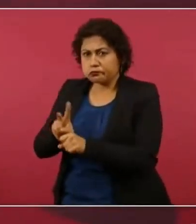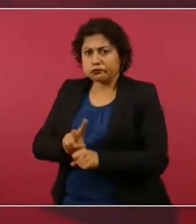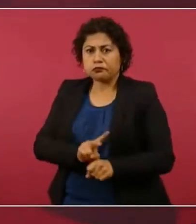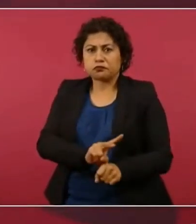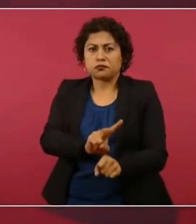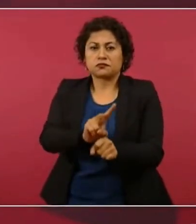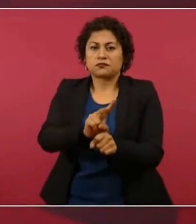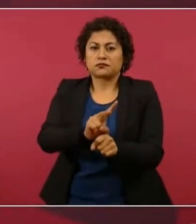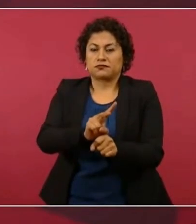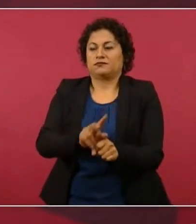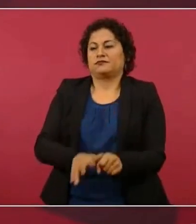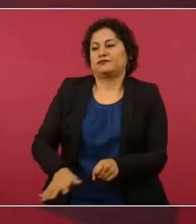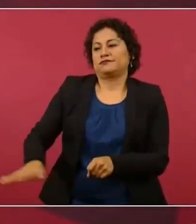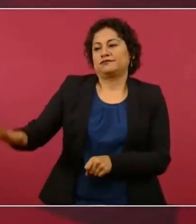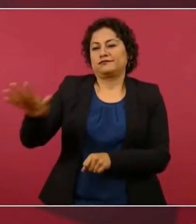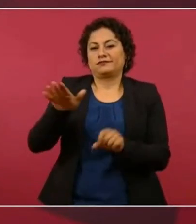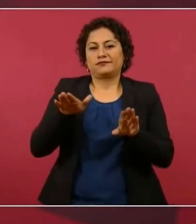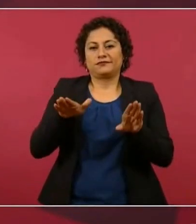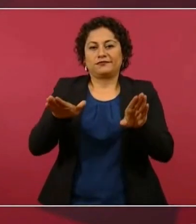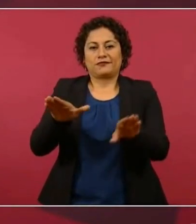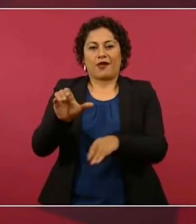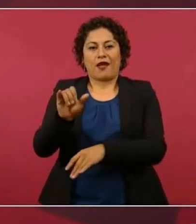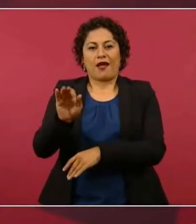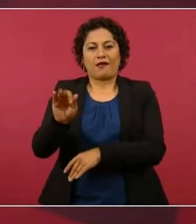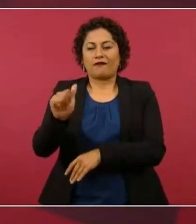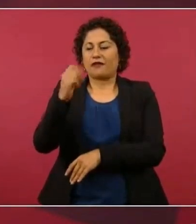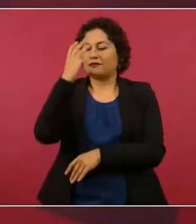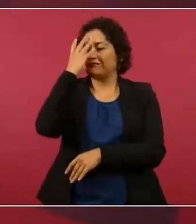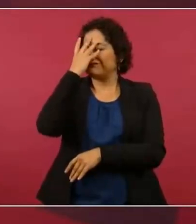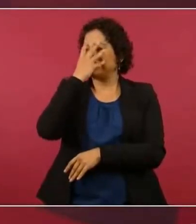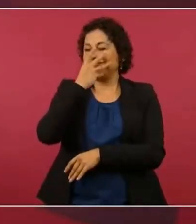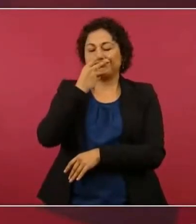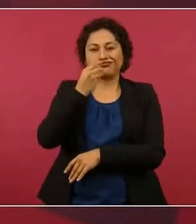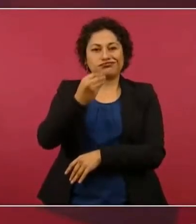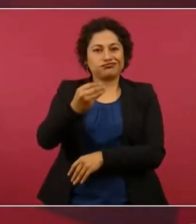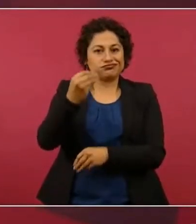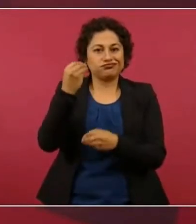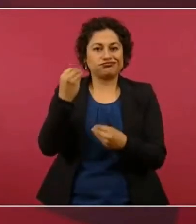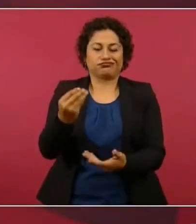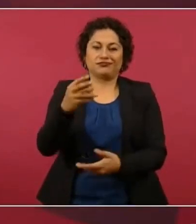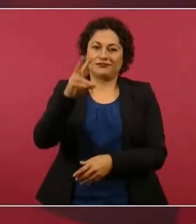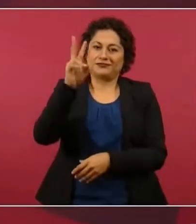bellísimo el aeropuerto es una gran obra una ciudad